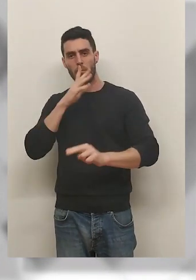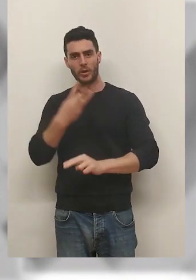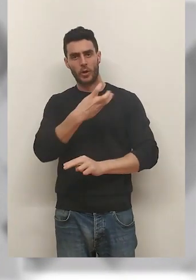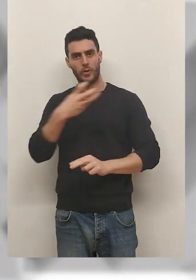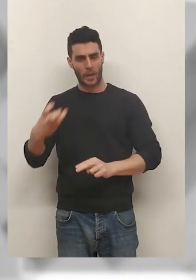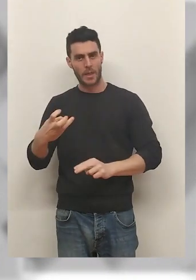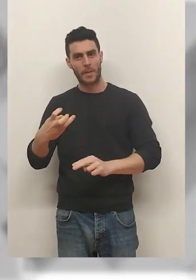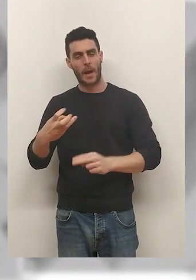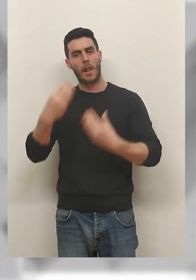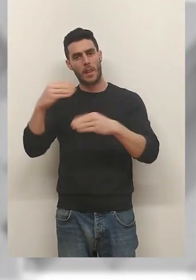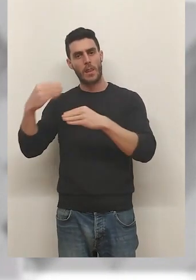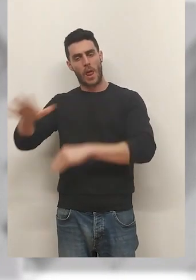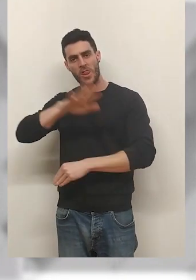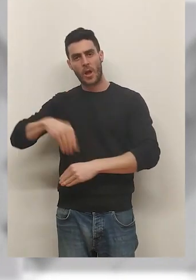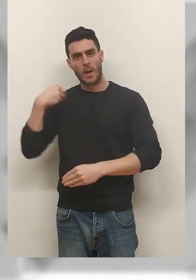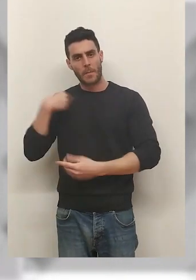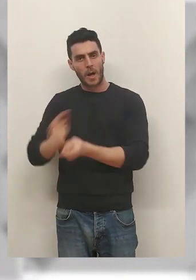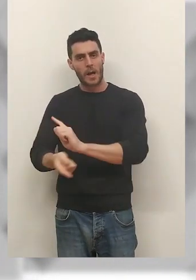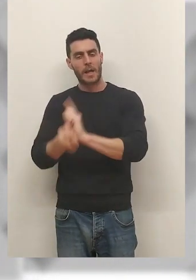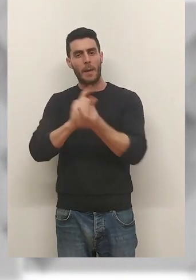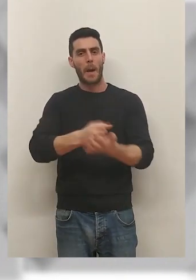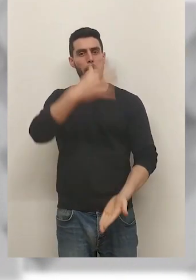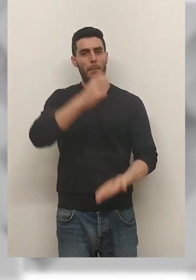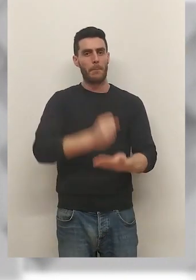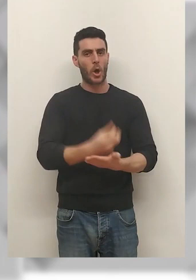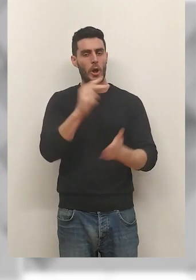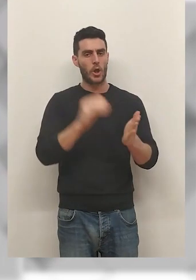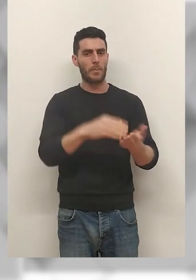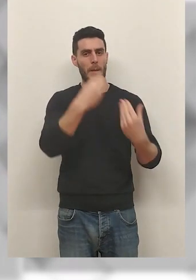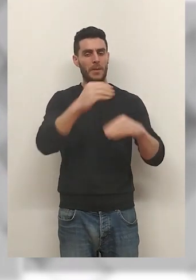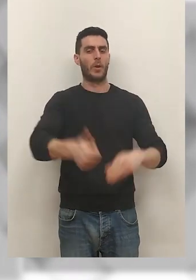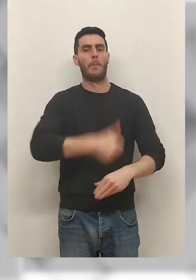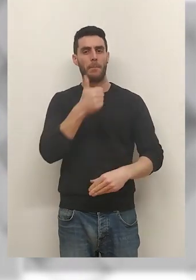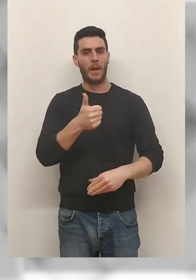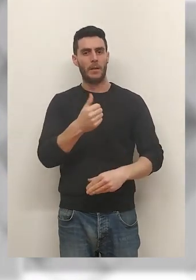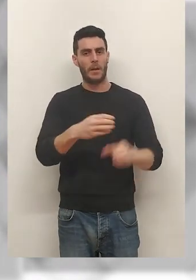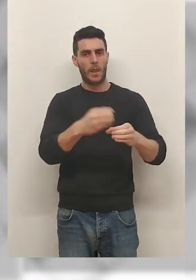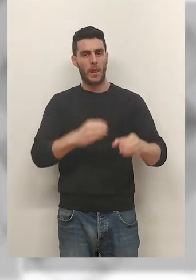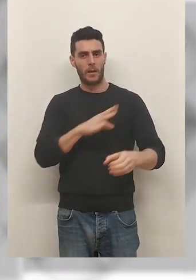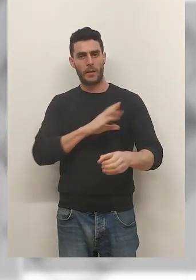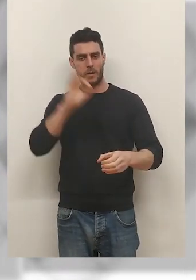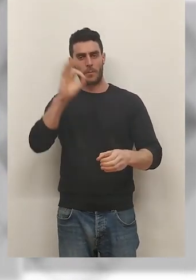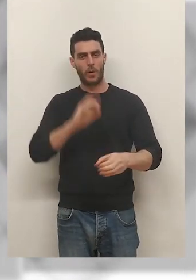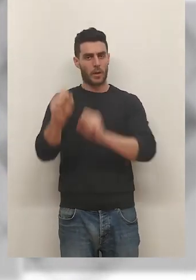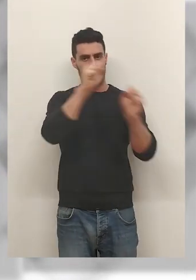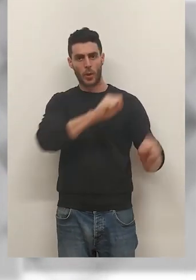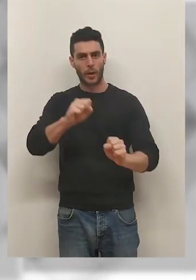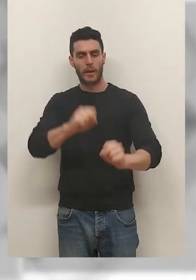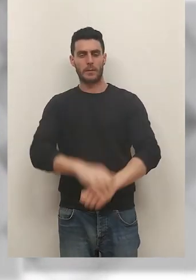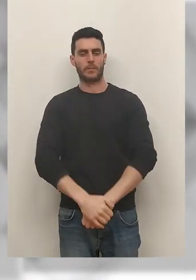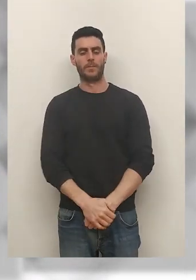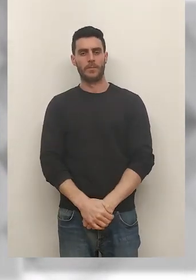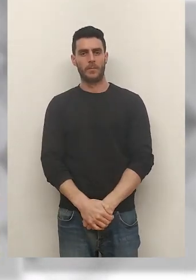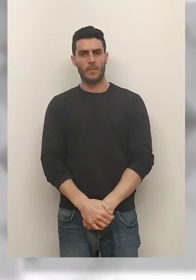de 300 vías previstas en este entorno pasarán a ser bloques con más de 2.000 viviendas, de las que un 30% serán protegidas.